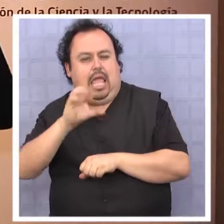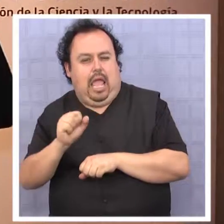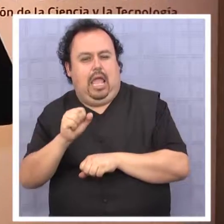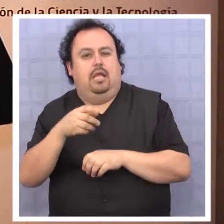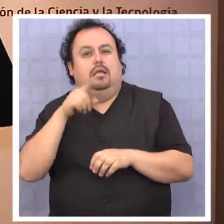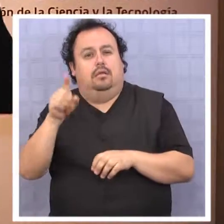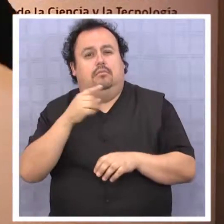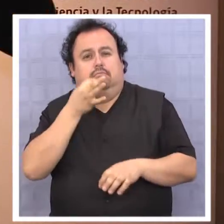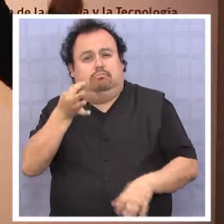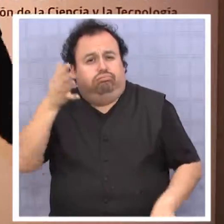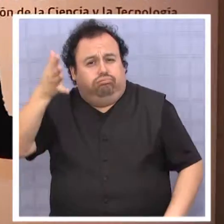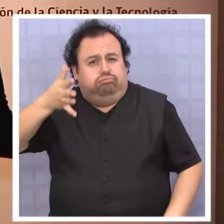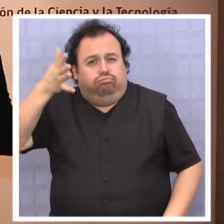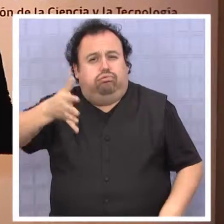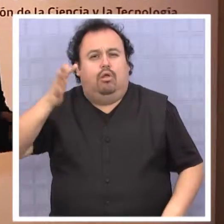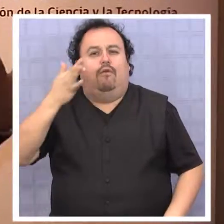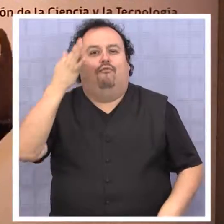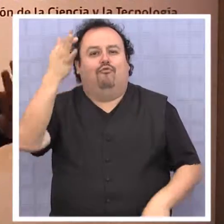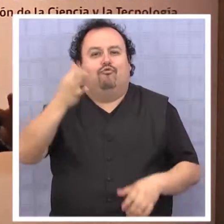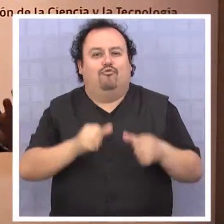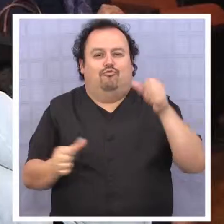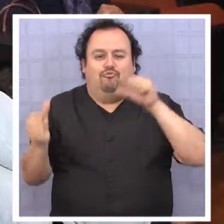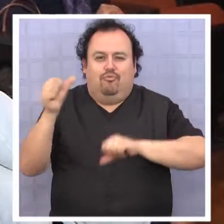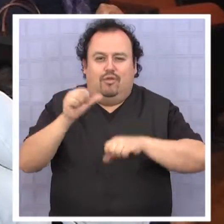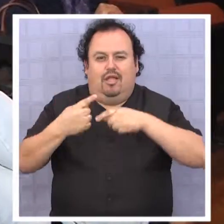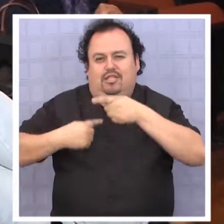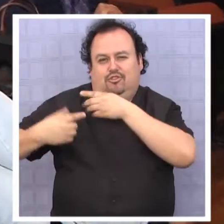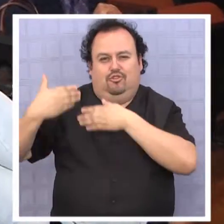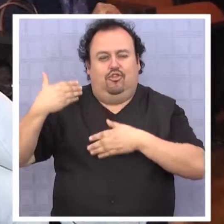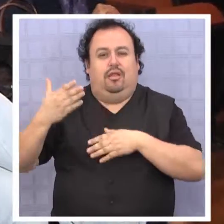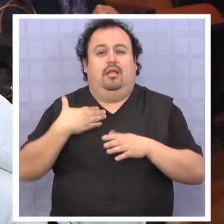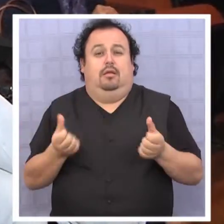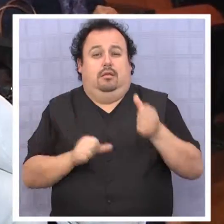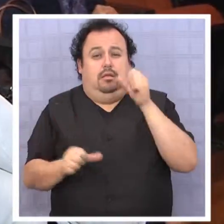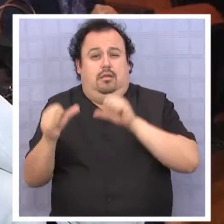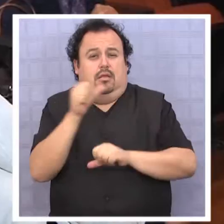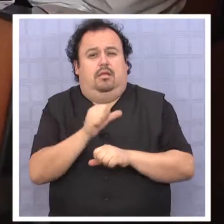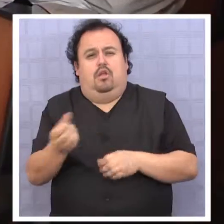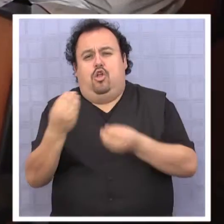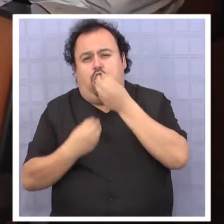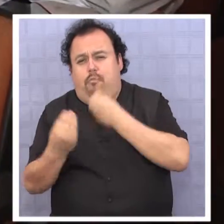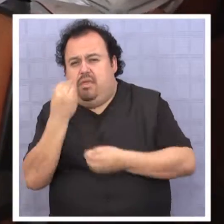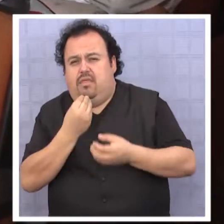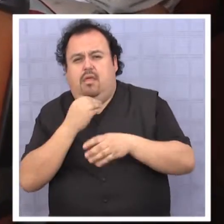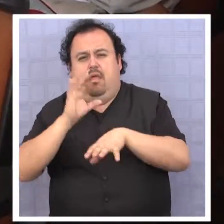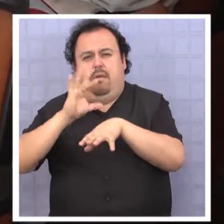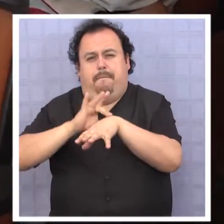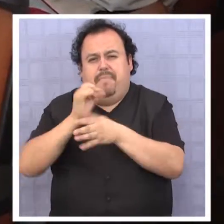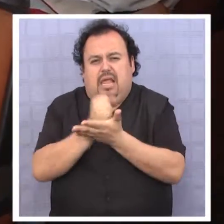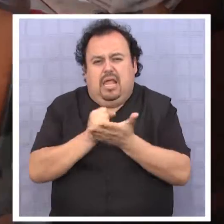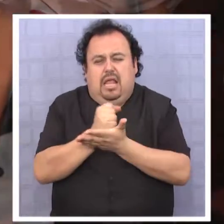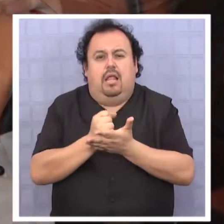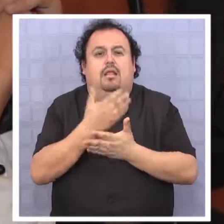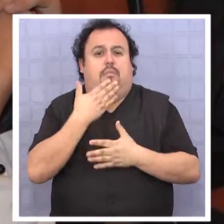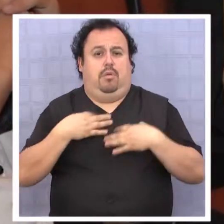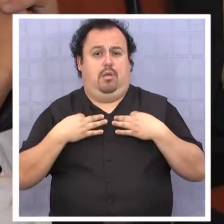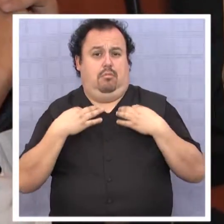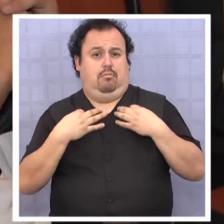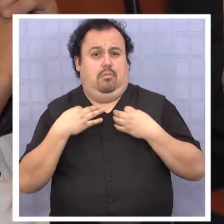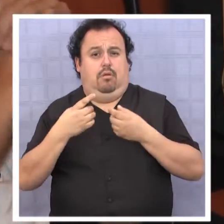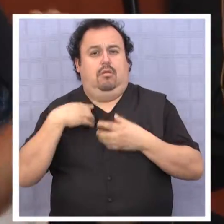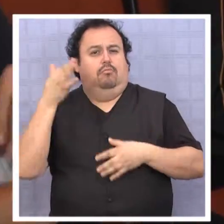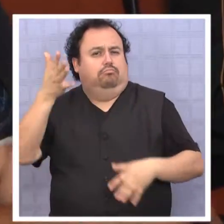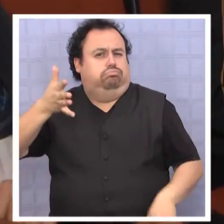una visión histórica y futurista de la especialidad, ciencia presente en los alimentos, medicamentos y vestuario, entre